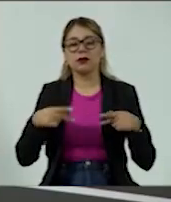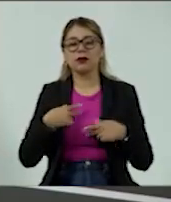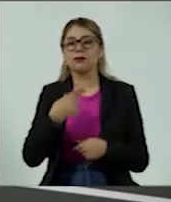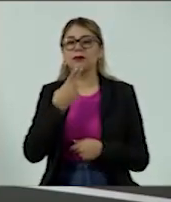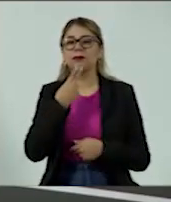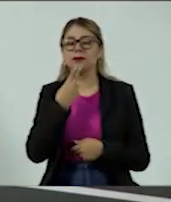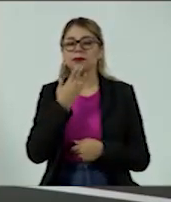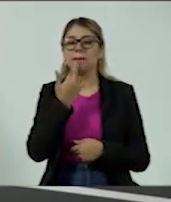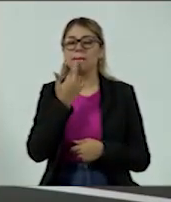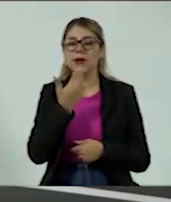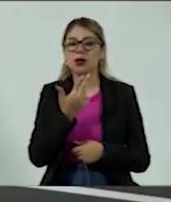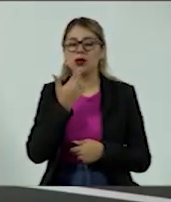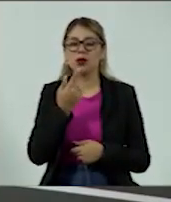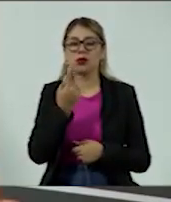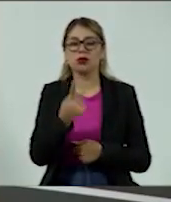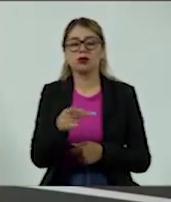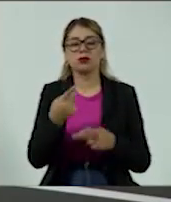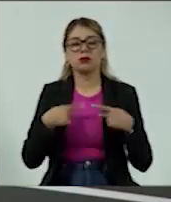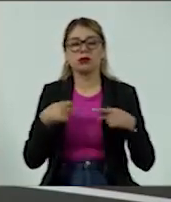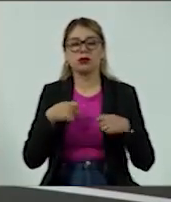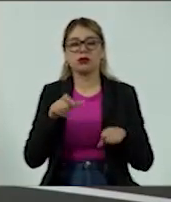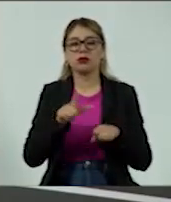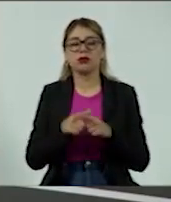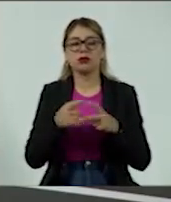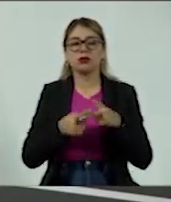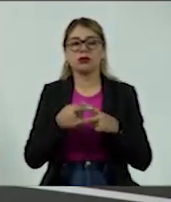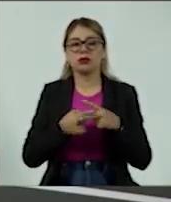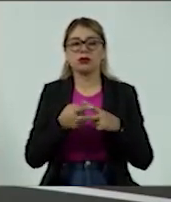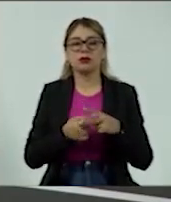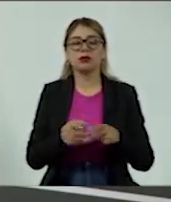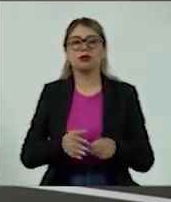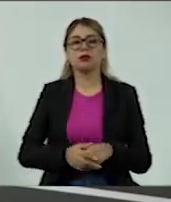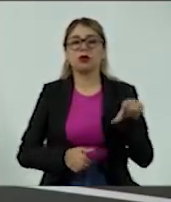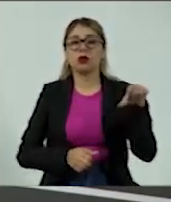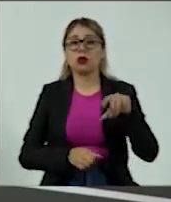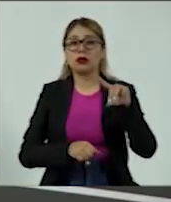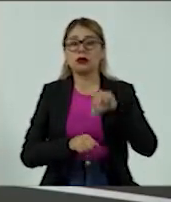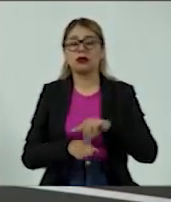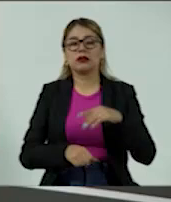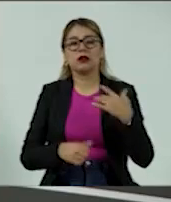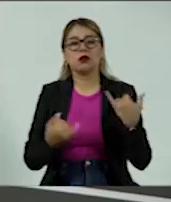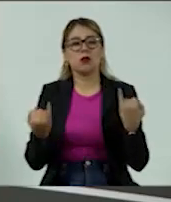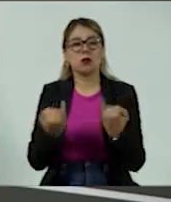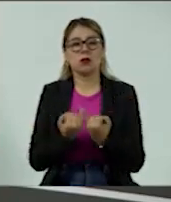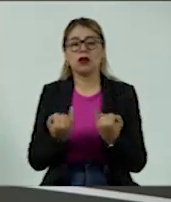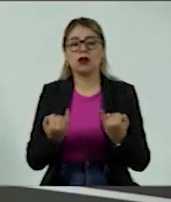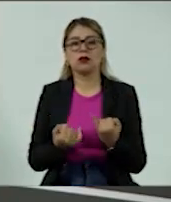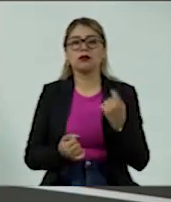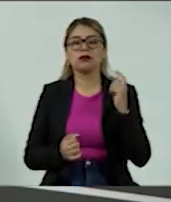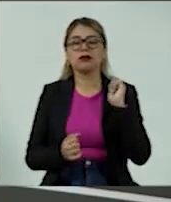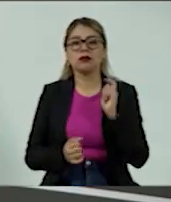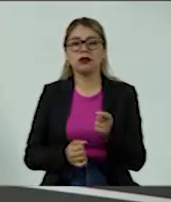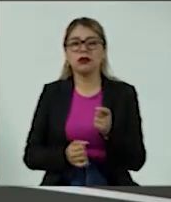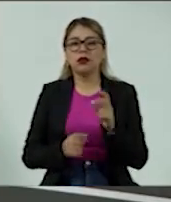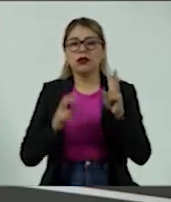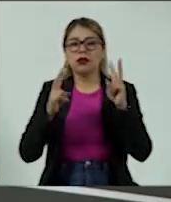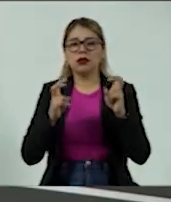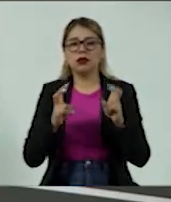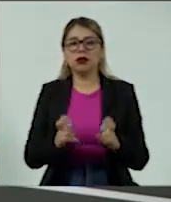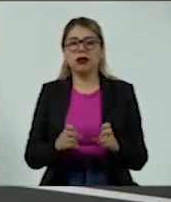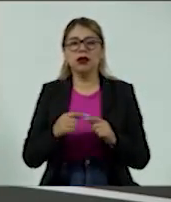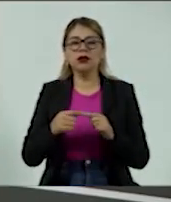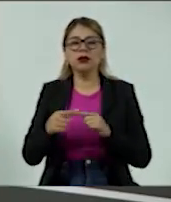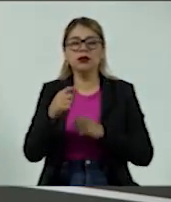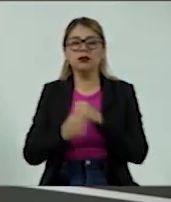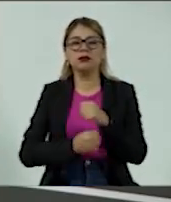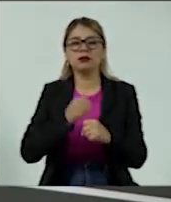y manejar mejor sus finanzas personales. Y el día de hoy no es la excepción porque se acerca mucho el tema de fin de año,